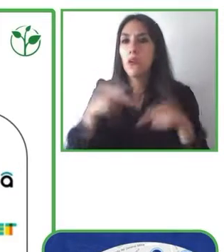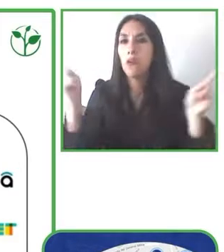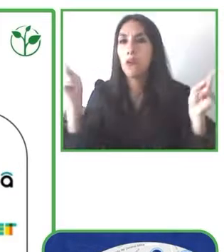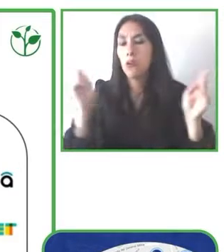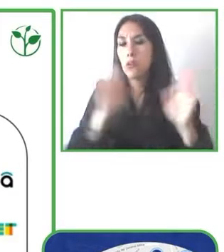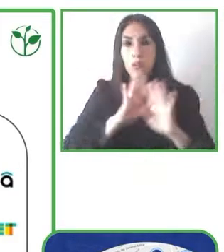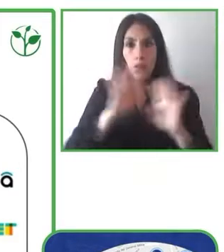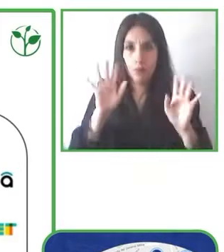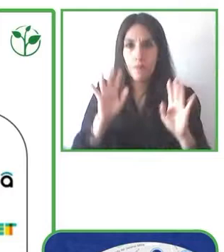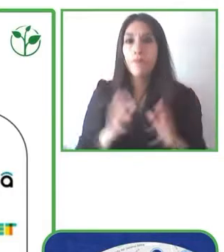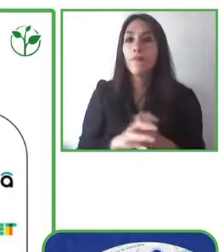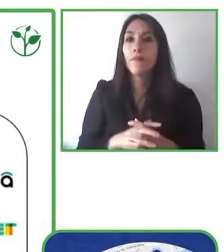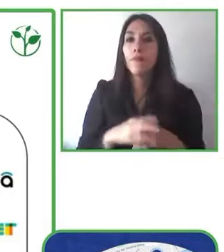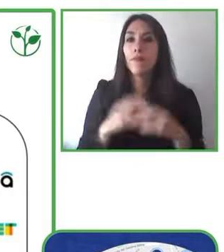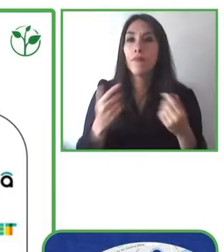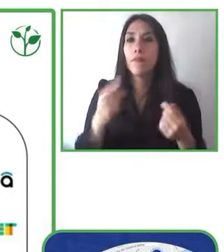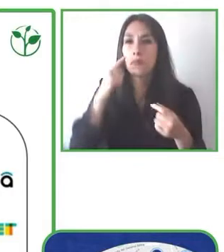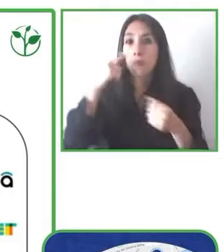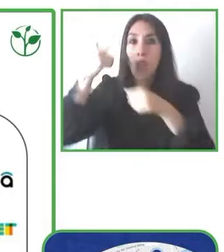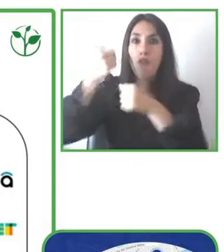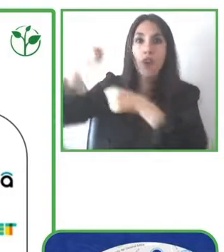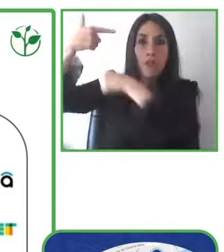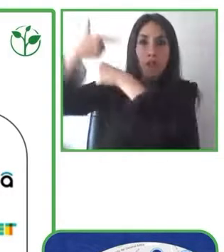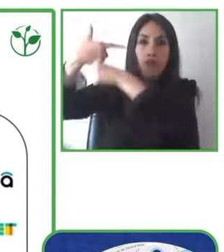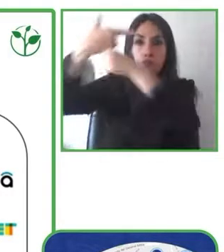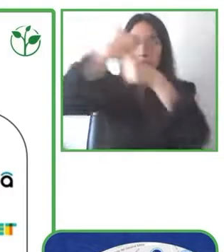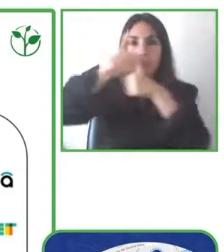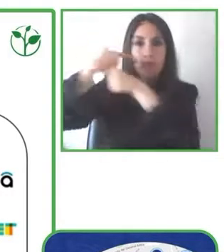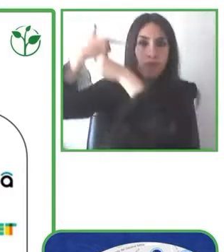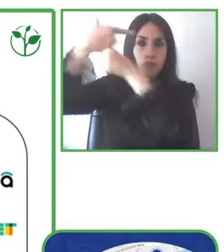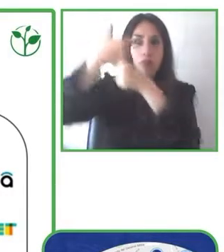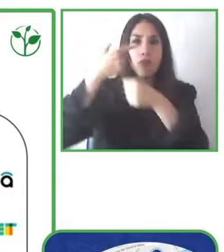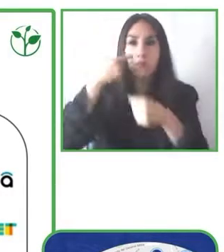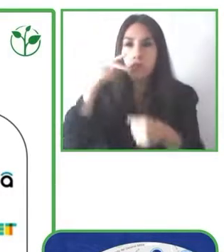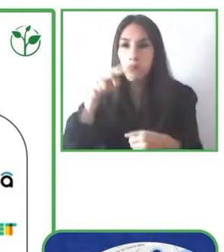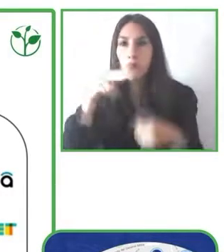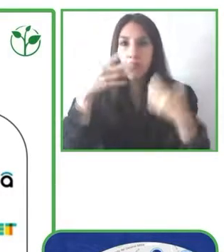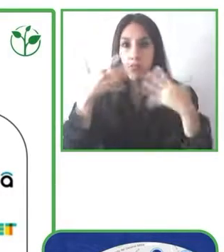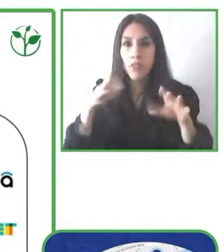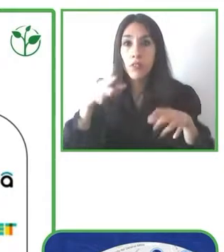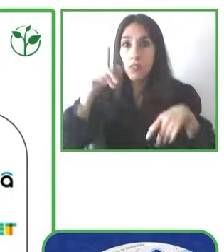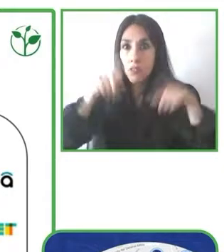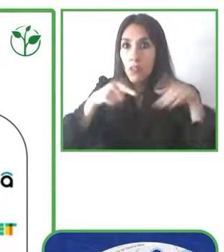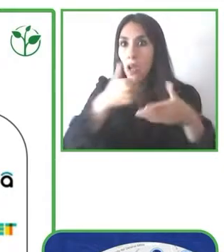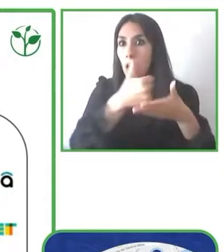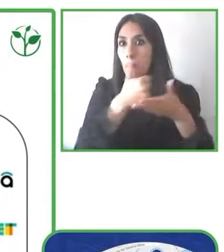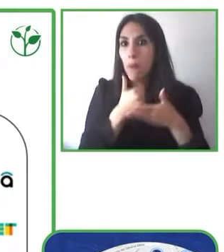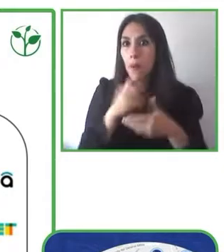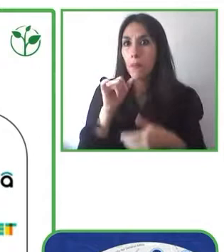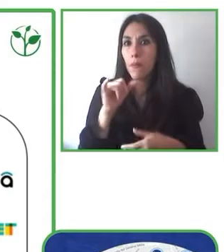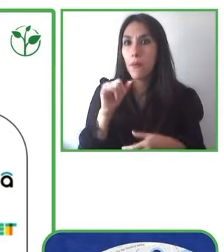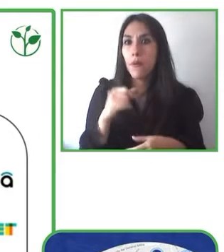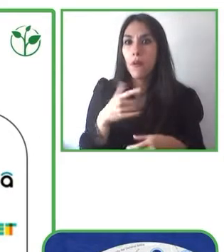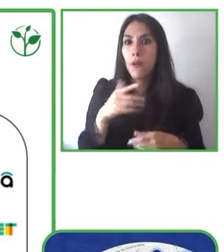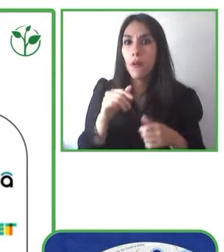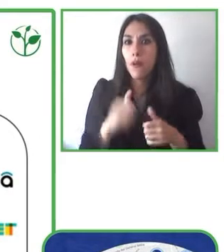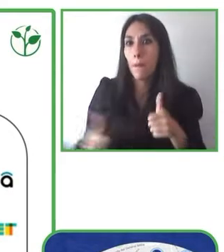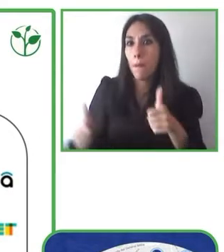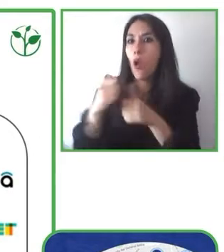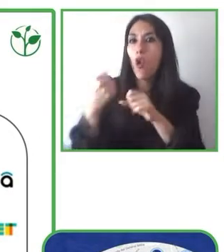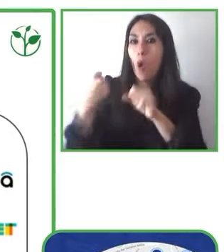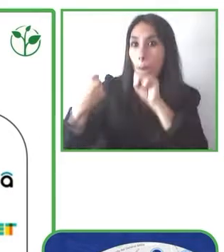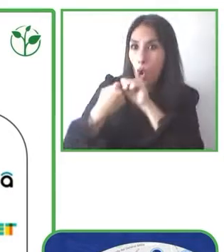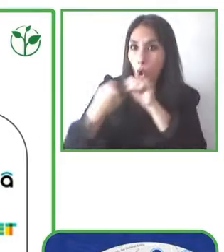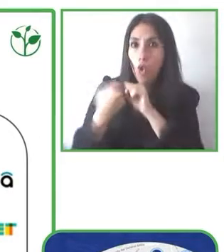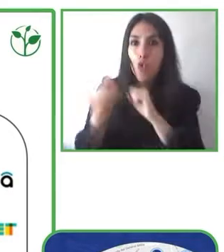con la presencia inicial de la Fundación 11 y cada día todo el ecosistema del tercer sector aquí en España nos